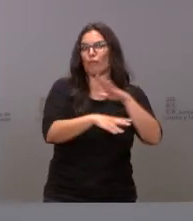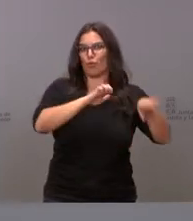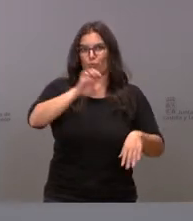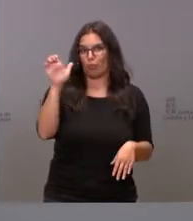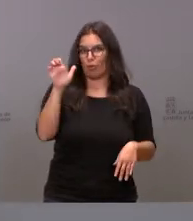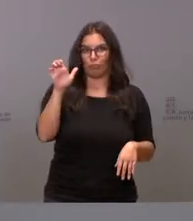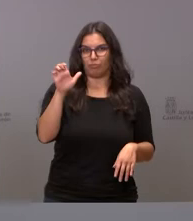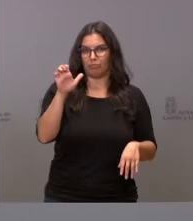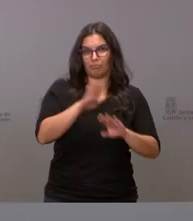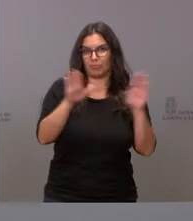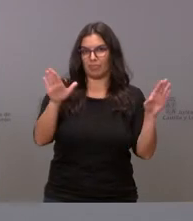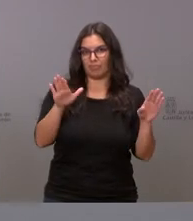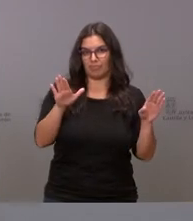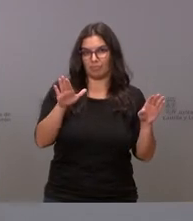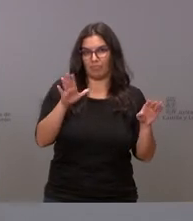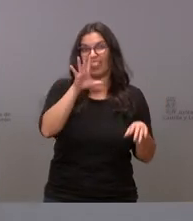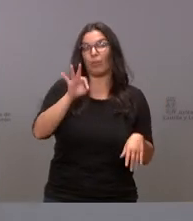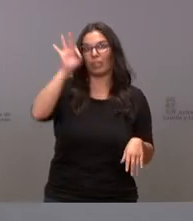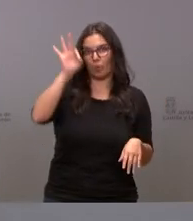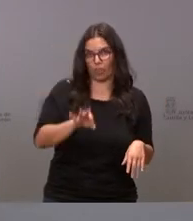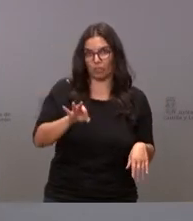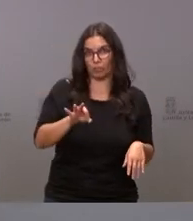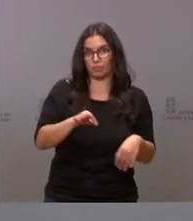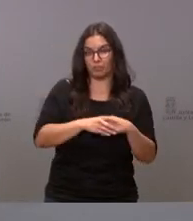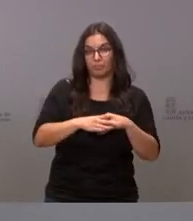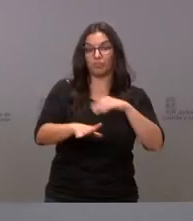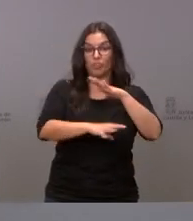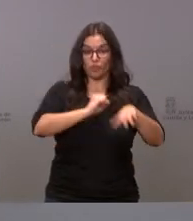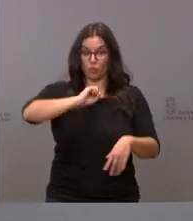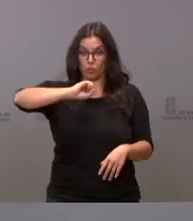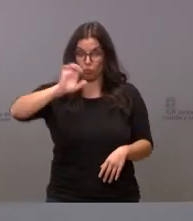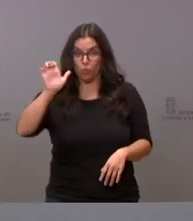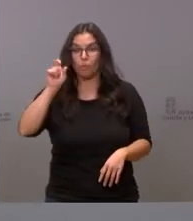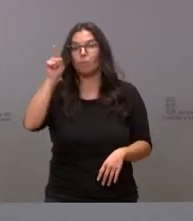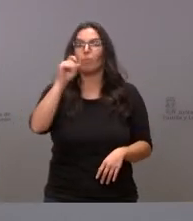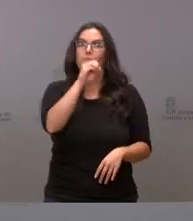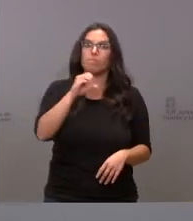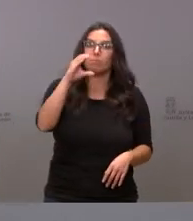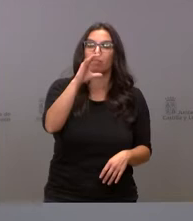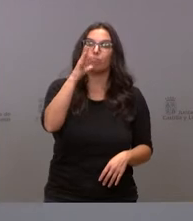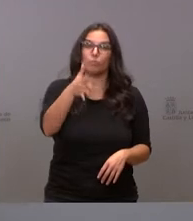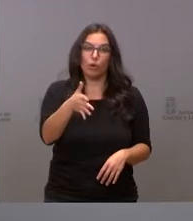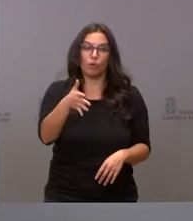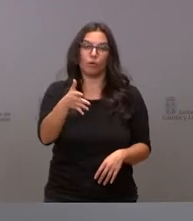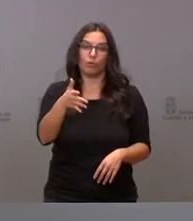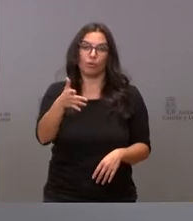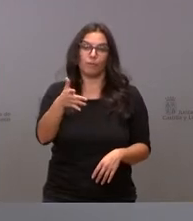el 50% y esos fondos europeos crecen como consecuencia de